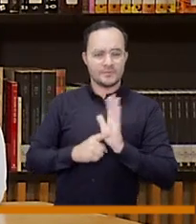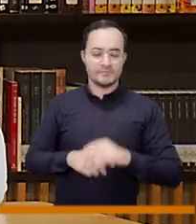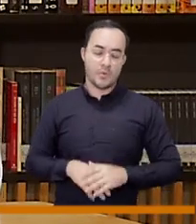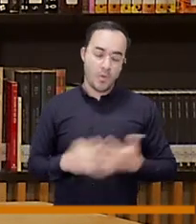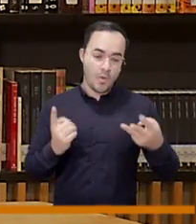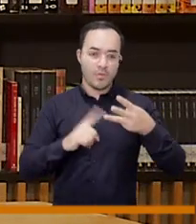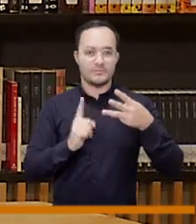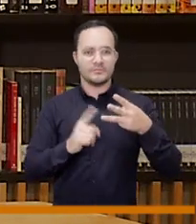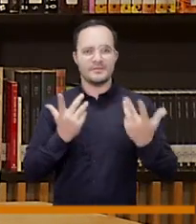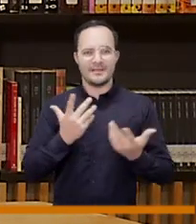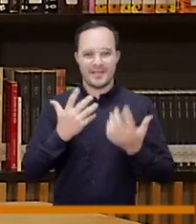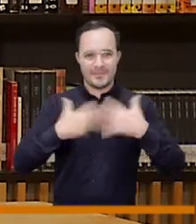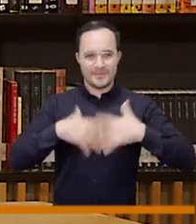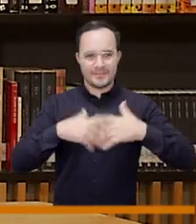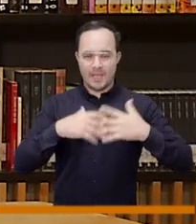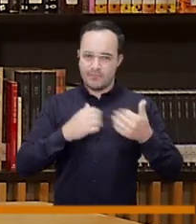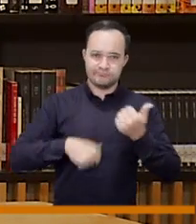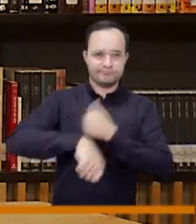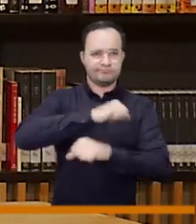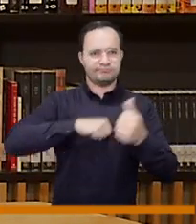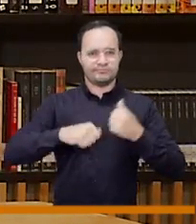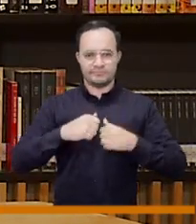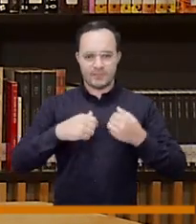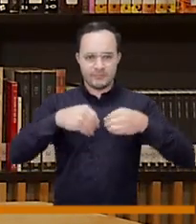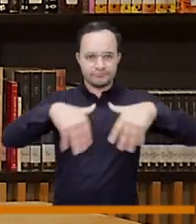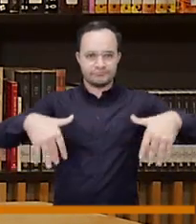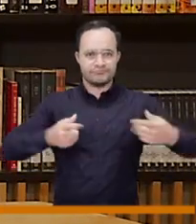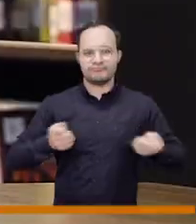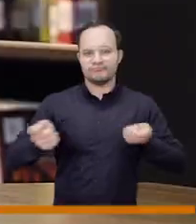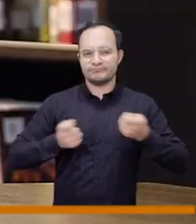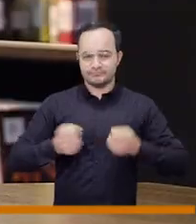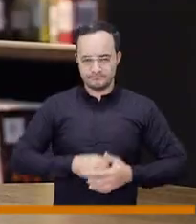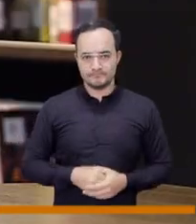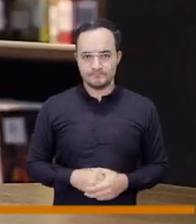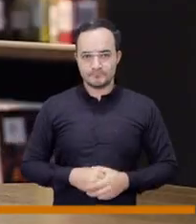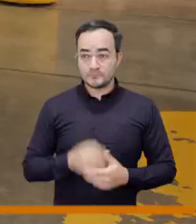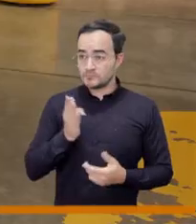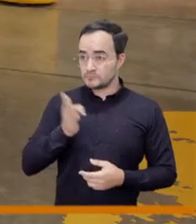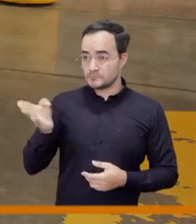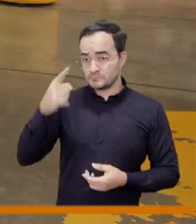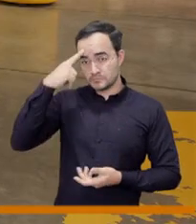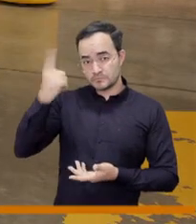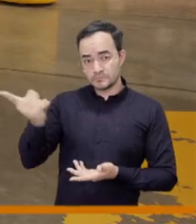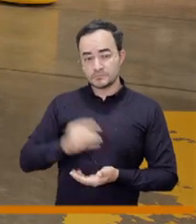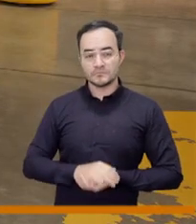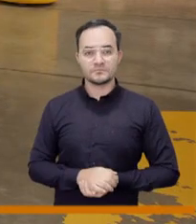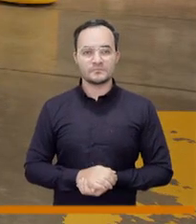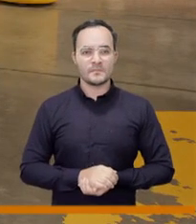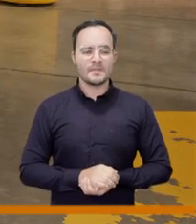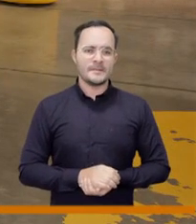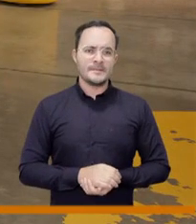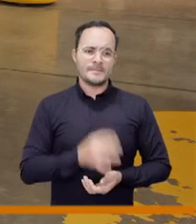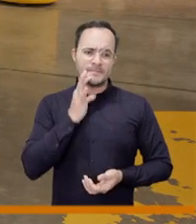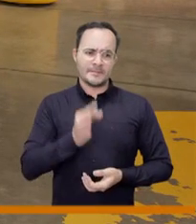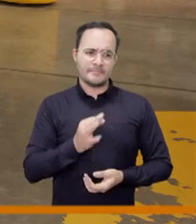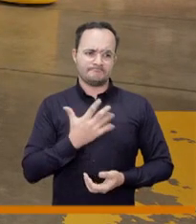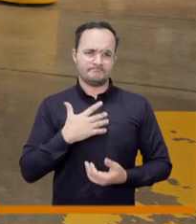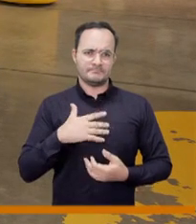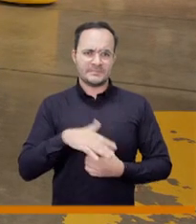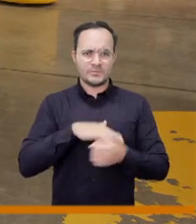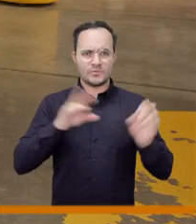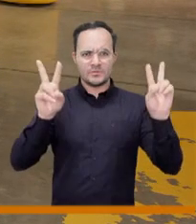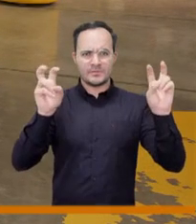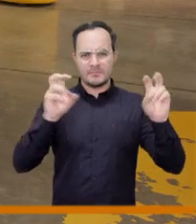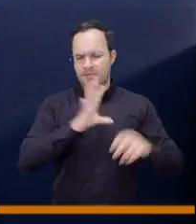las acciones y la tercera es una reorganización empresarial muy bien consejal babington bien este tema la